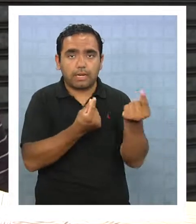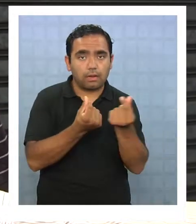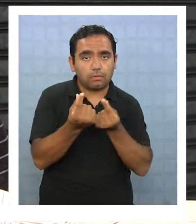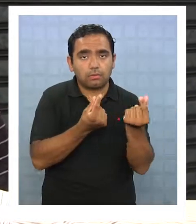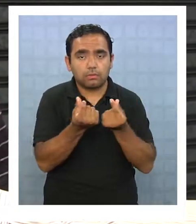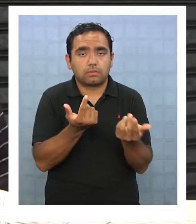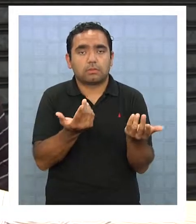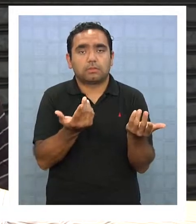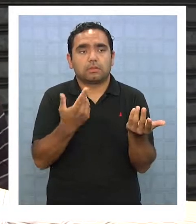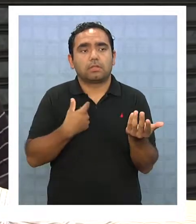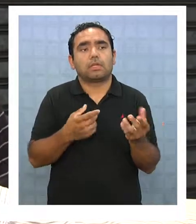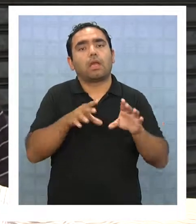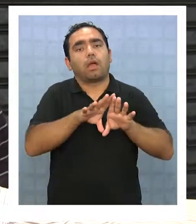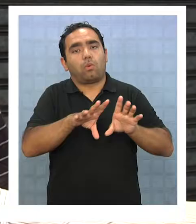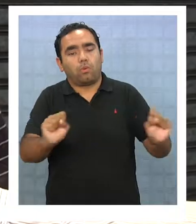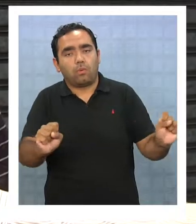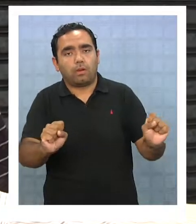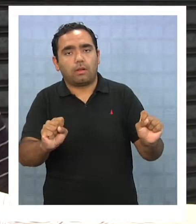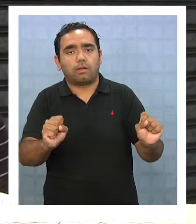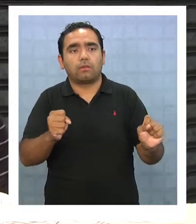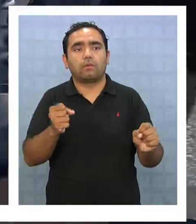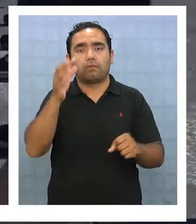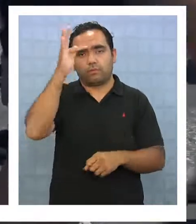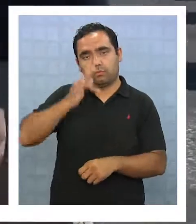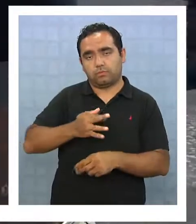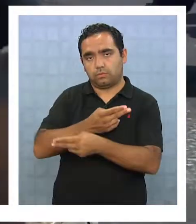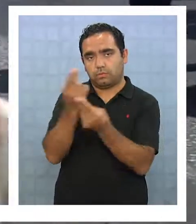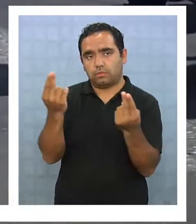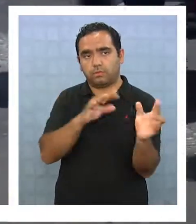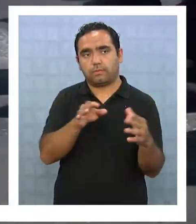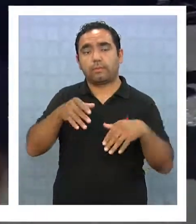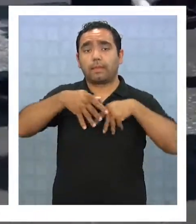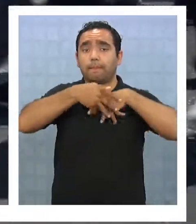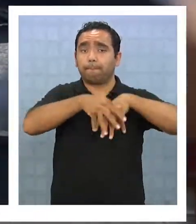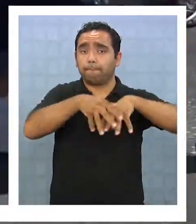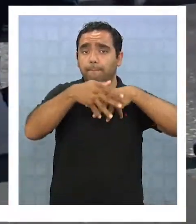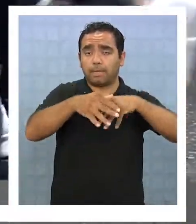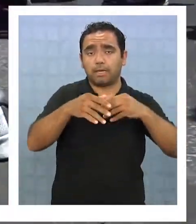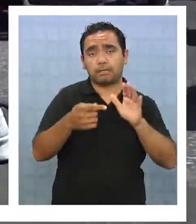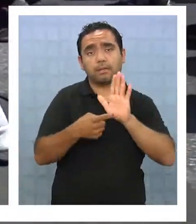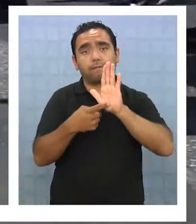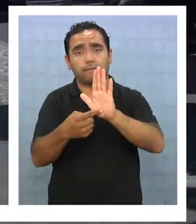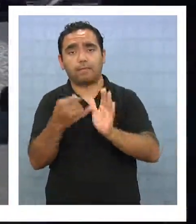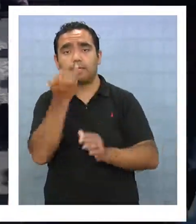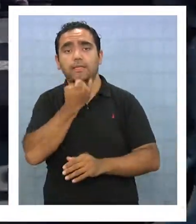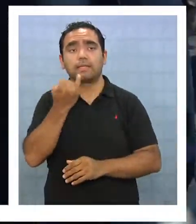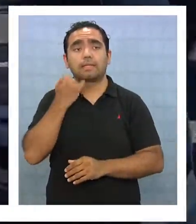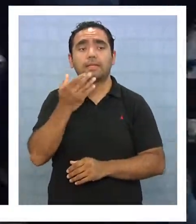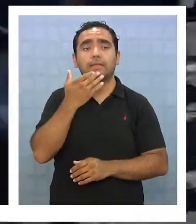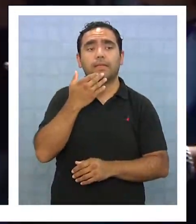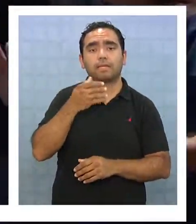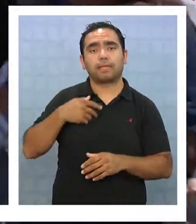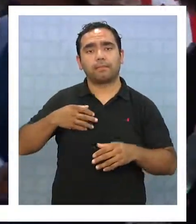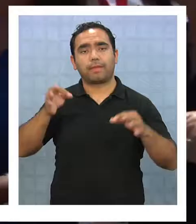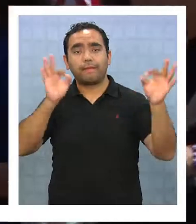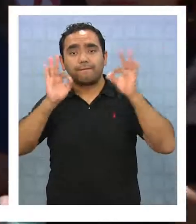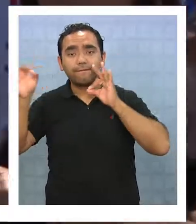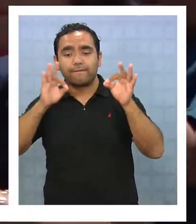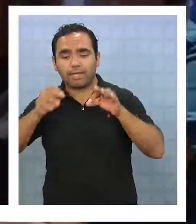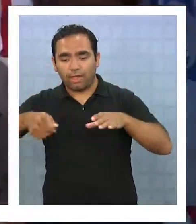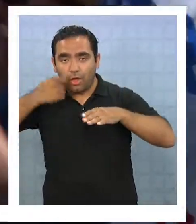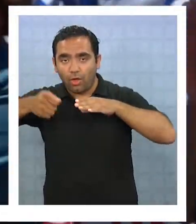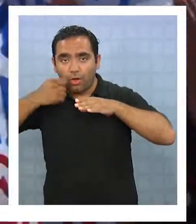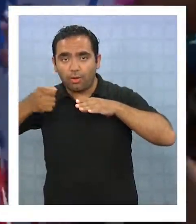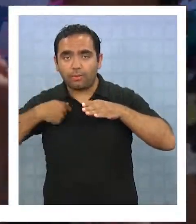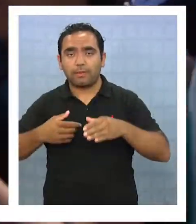les indiqué, y tratar de llegar a un buen acuerdo para los funcionarios públicos. Una marcha, una manifestación frente a la Intendencia y una tallarinata pública frente a